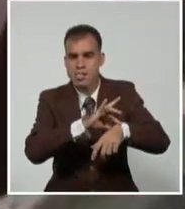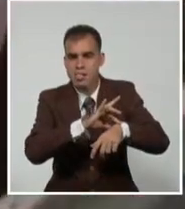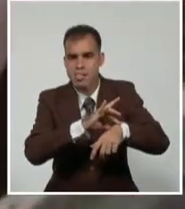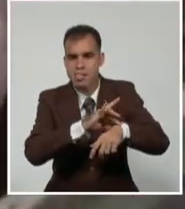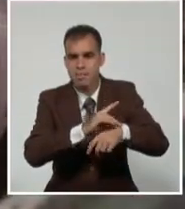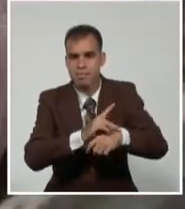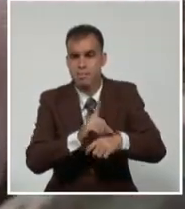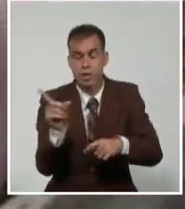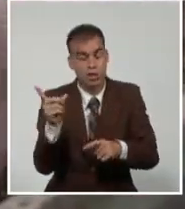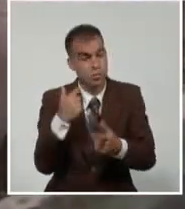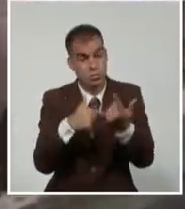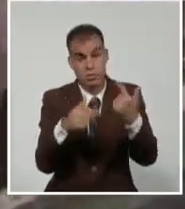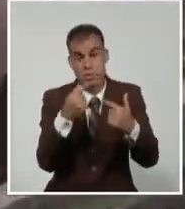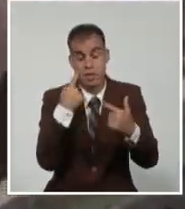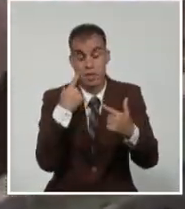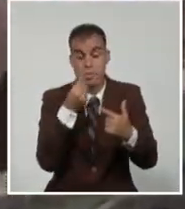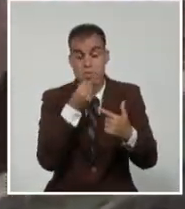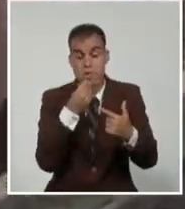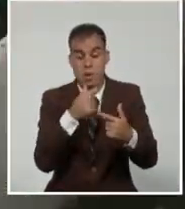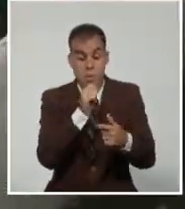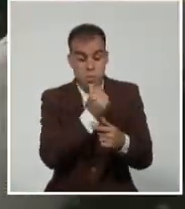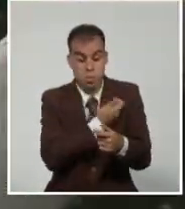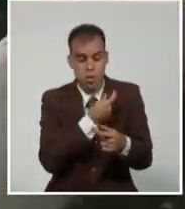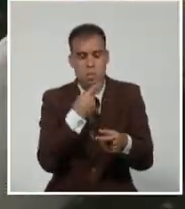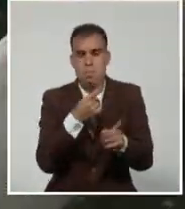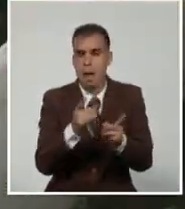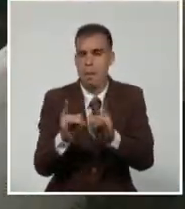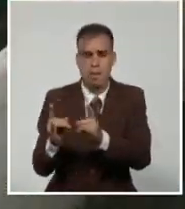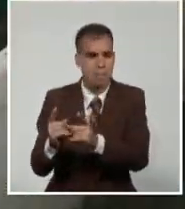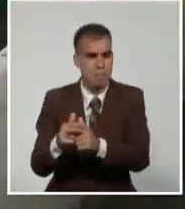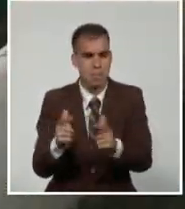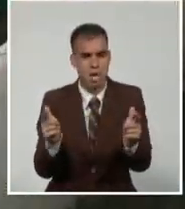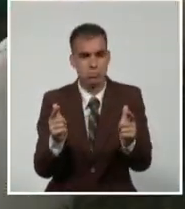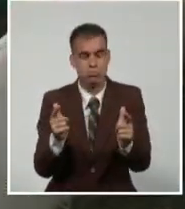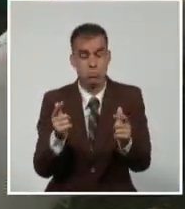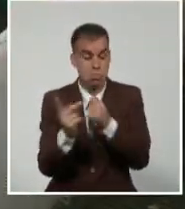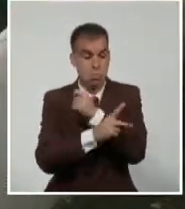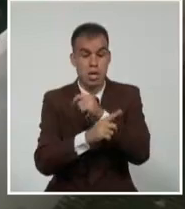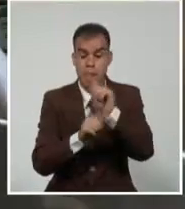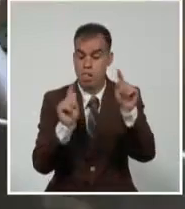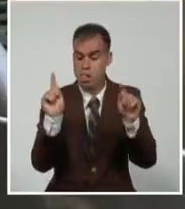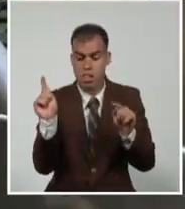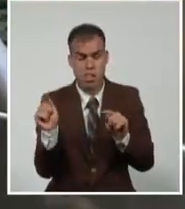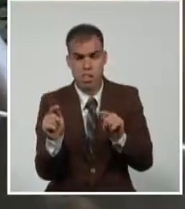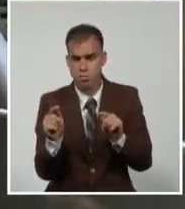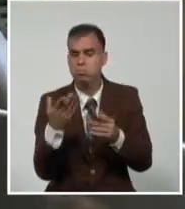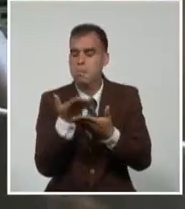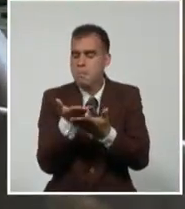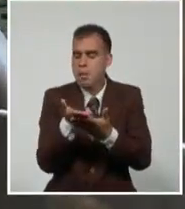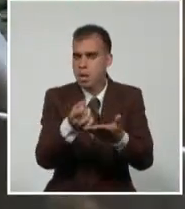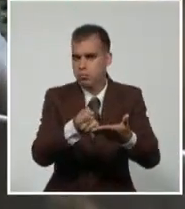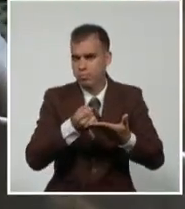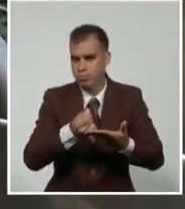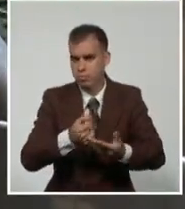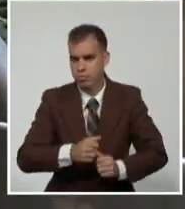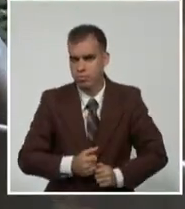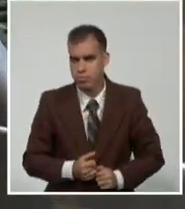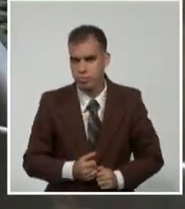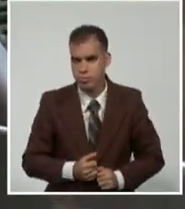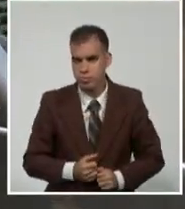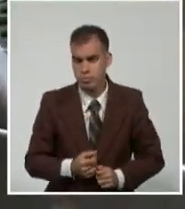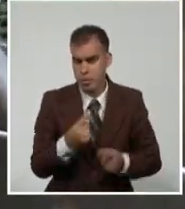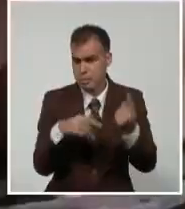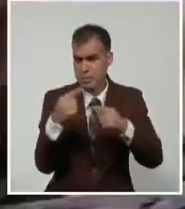producción de cerdos del país y que ya ha suscitado interés en varios países. Un ejemplo de su eficacia lo constituye la Isla de la